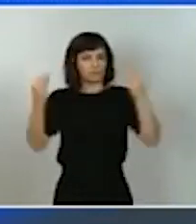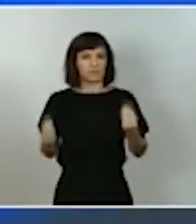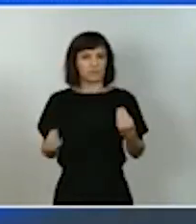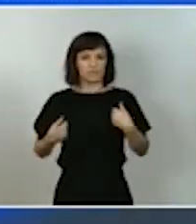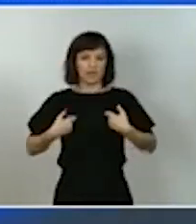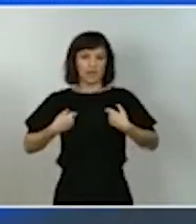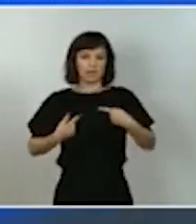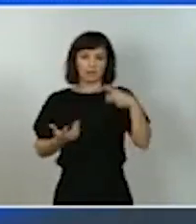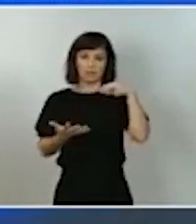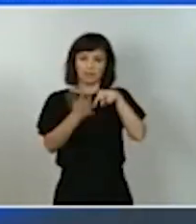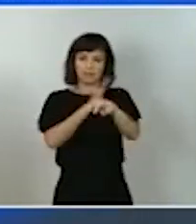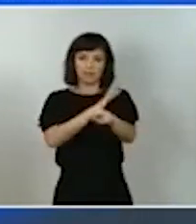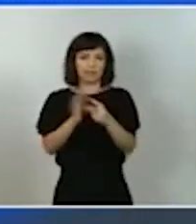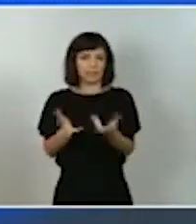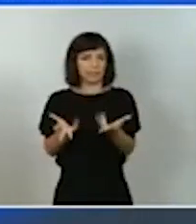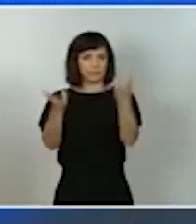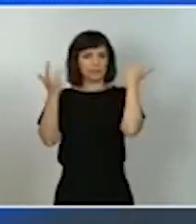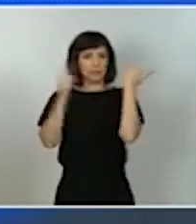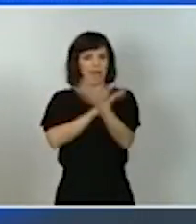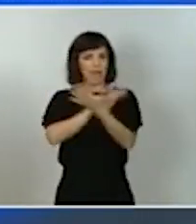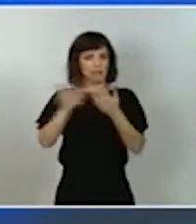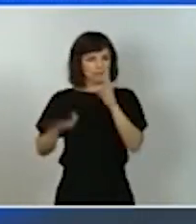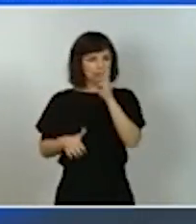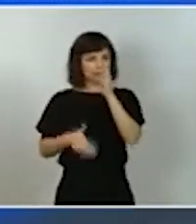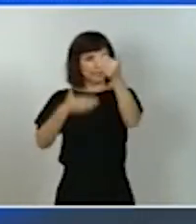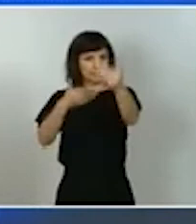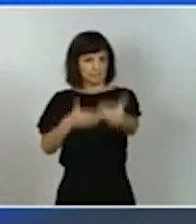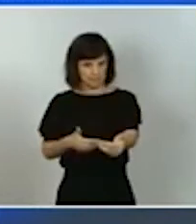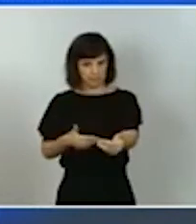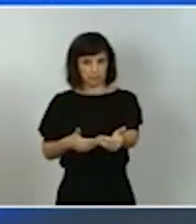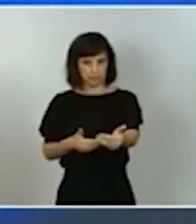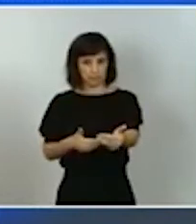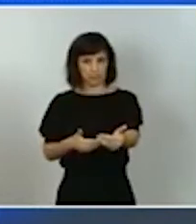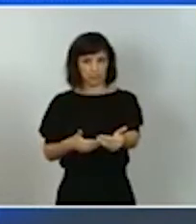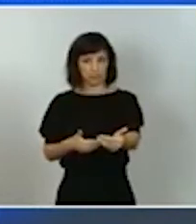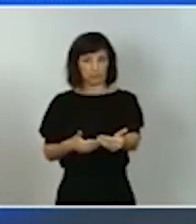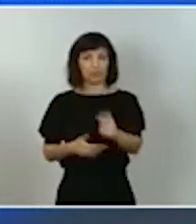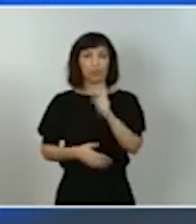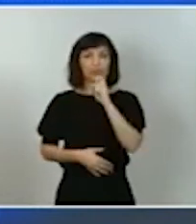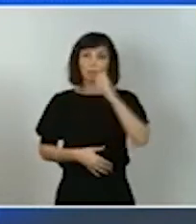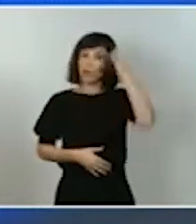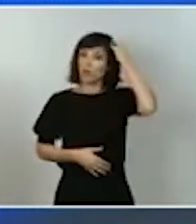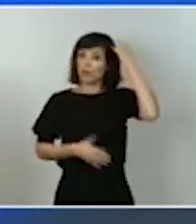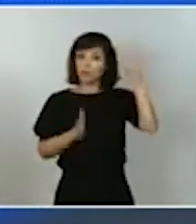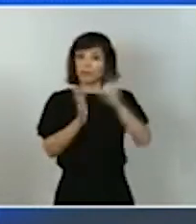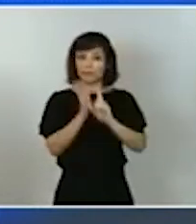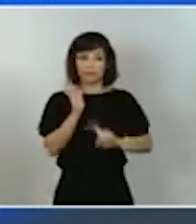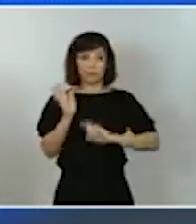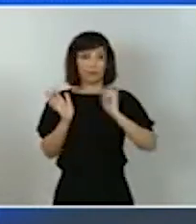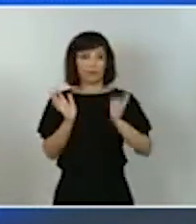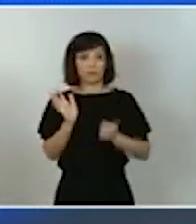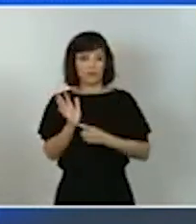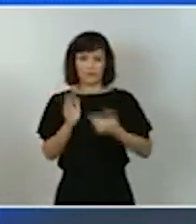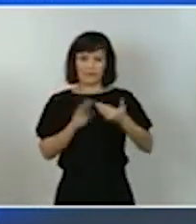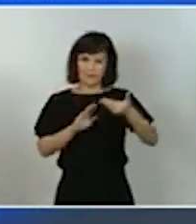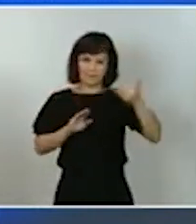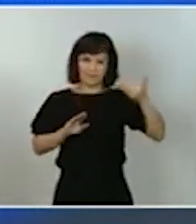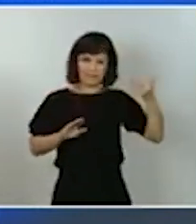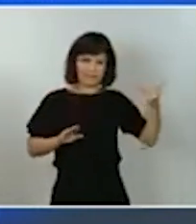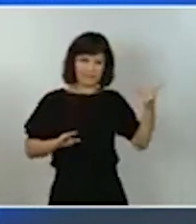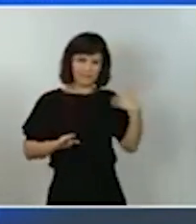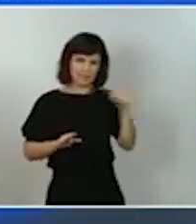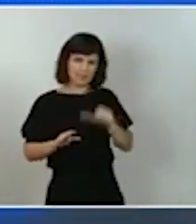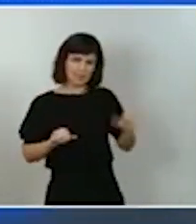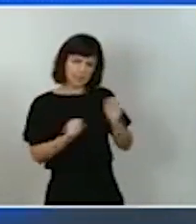en los próximos tres años para ello a través de un real decreto ley que venimos trabajando durante estas últimas semanas